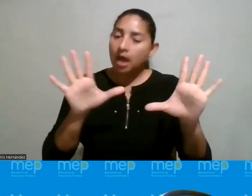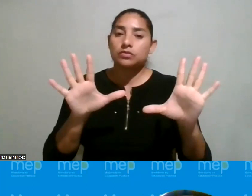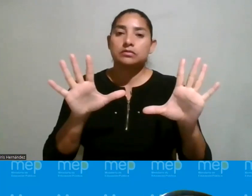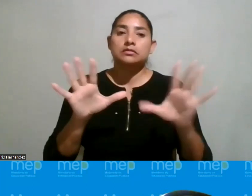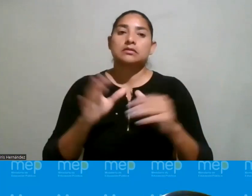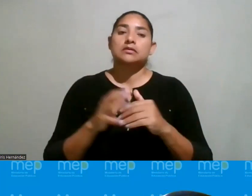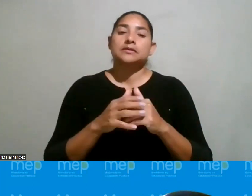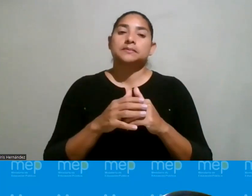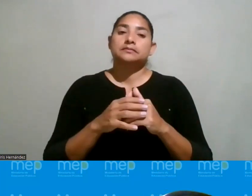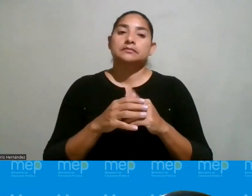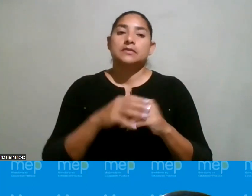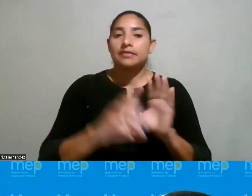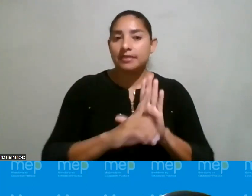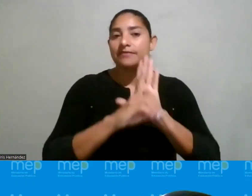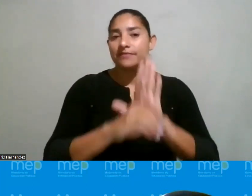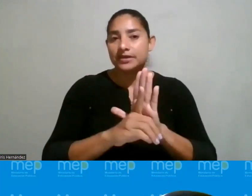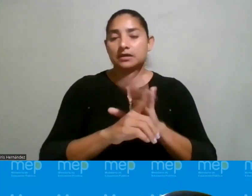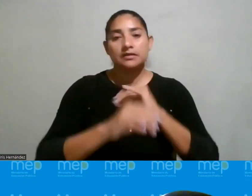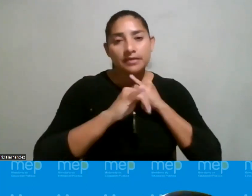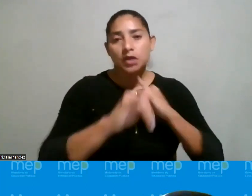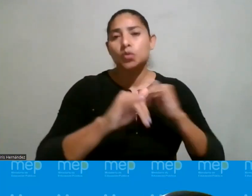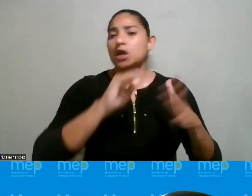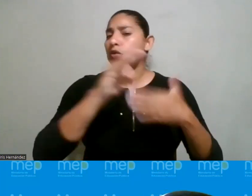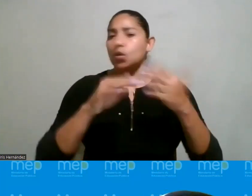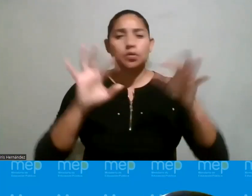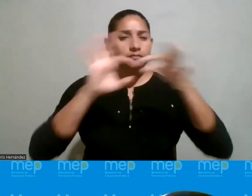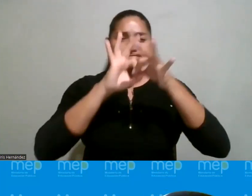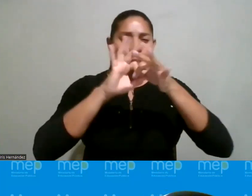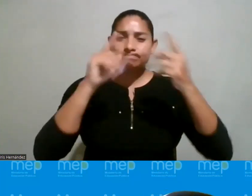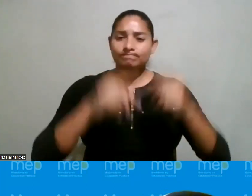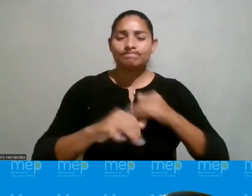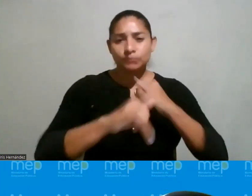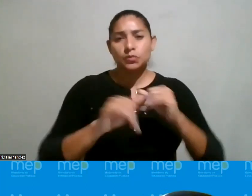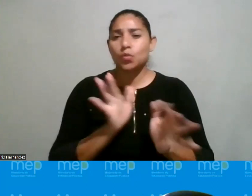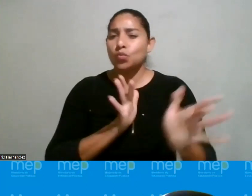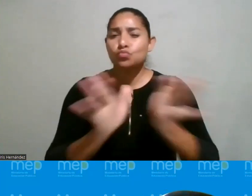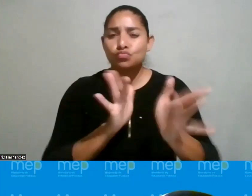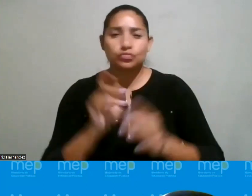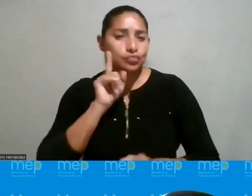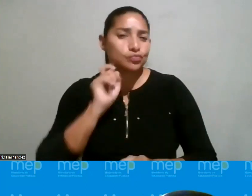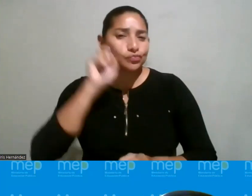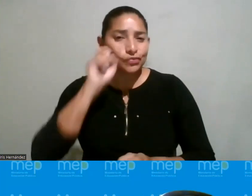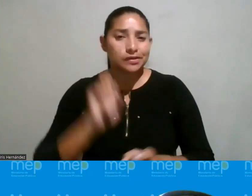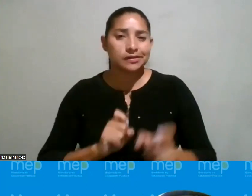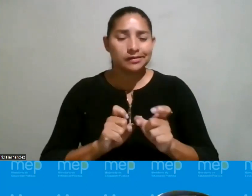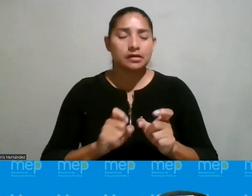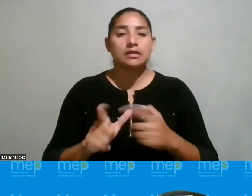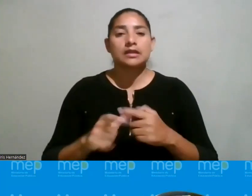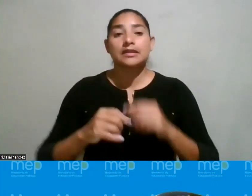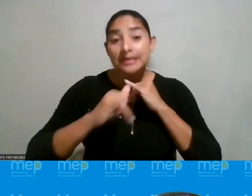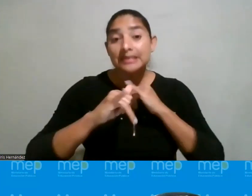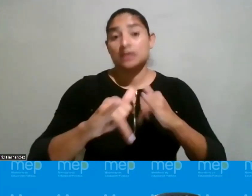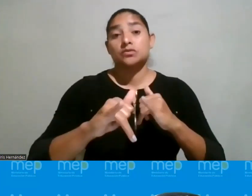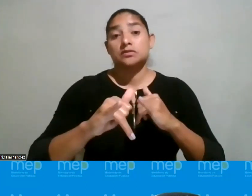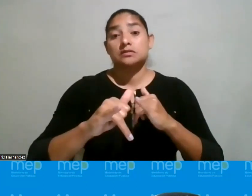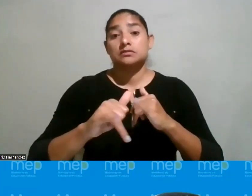lado de la defensa de denuncia y demás todo lo que haya que hacer cuando hay un comportamiento impropio también denunciar esos